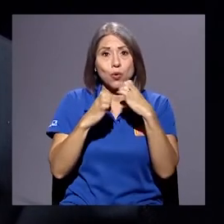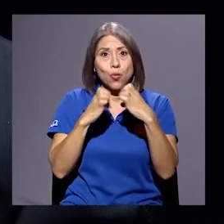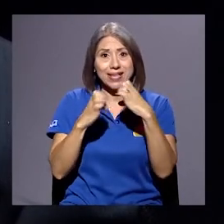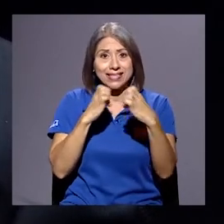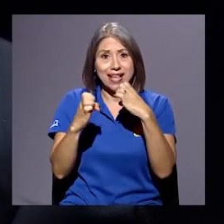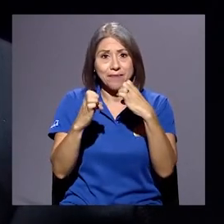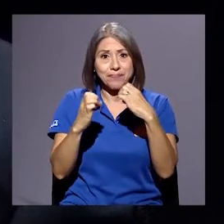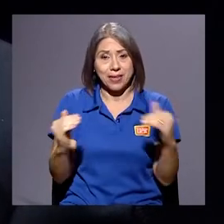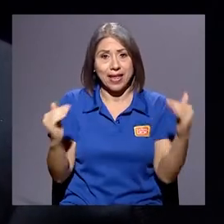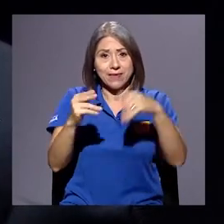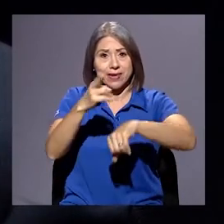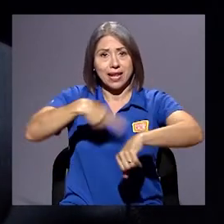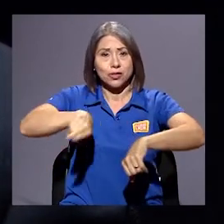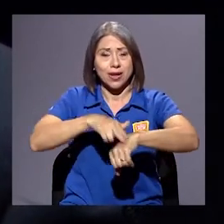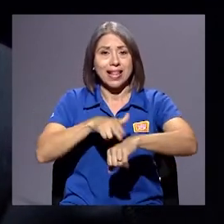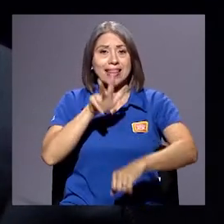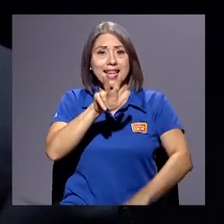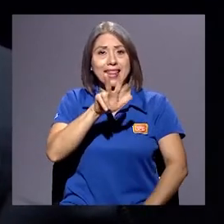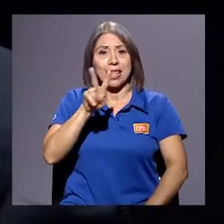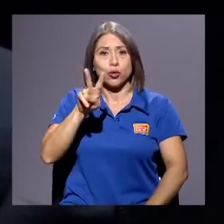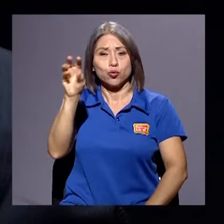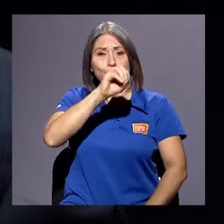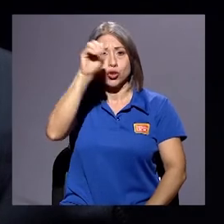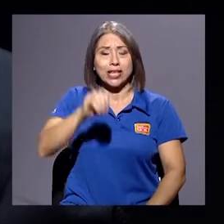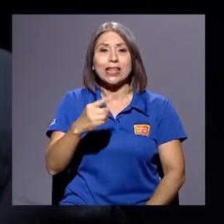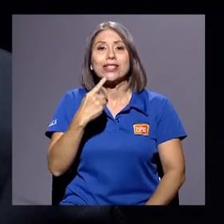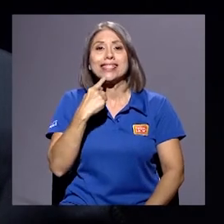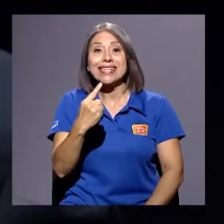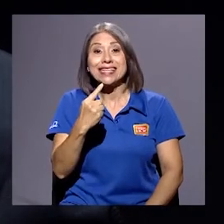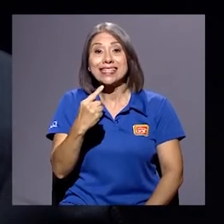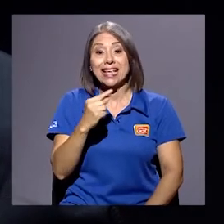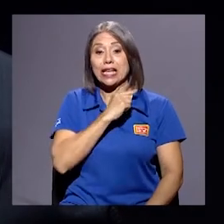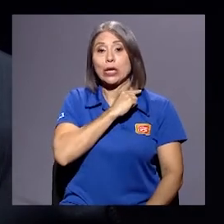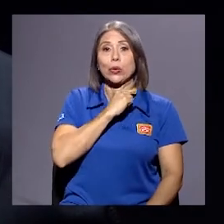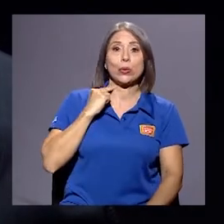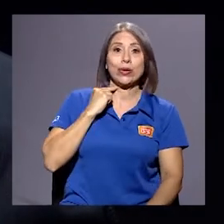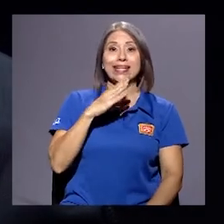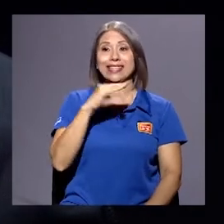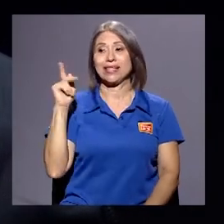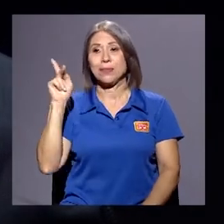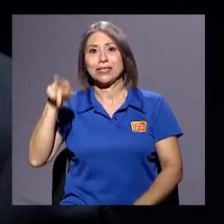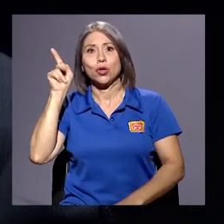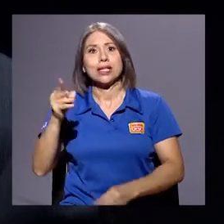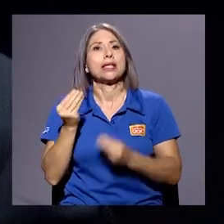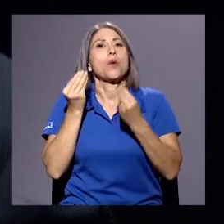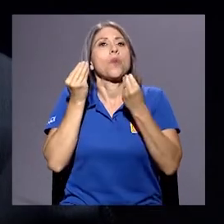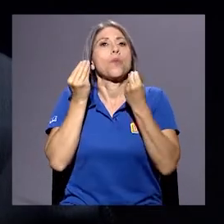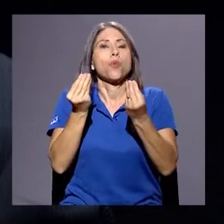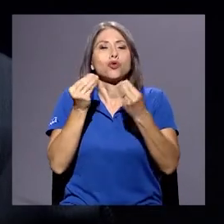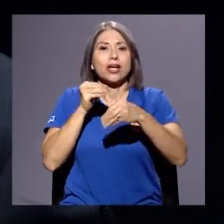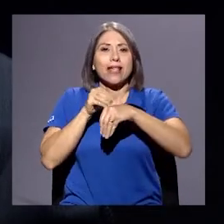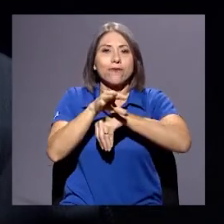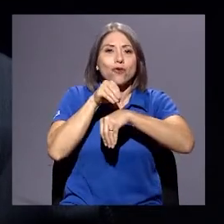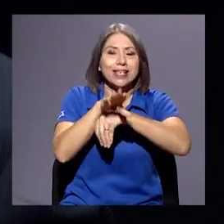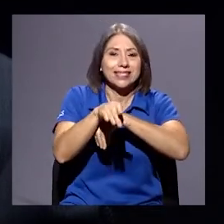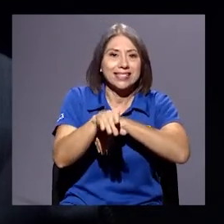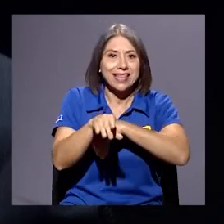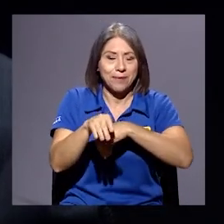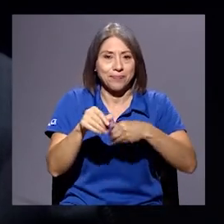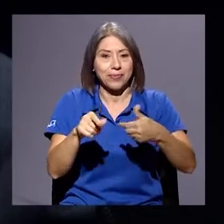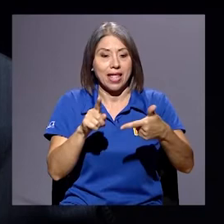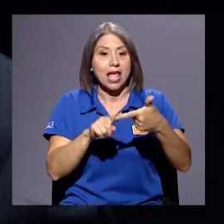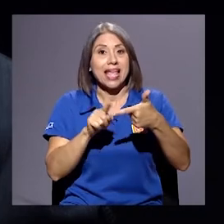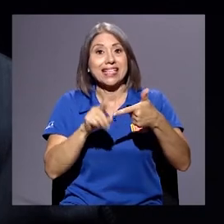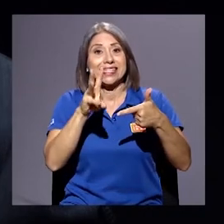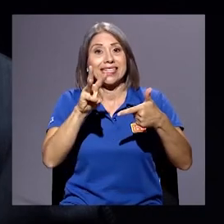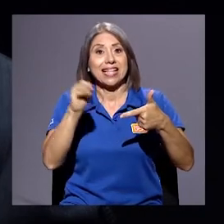nacional señala que tiene mucha influencia, un 32%. Y un 60% señala que poca o